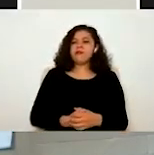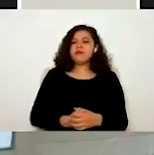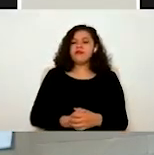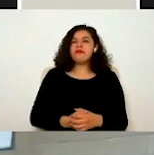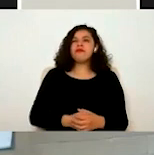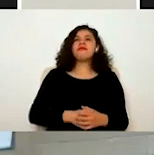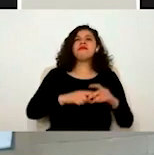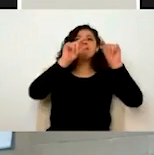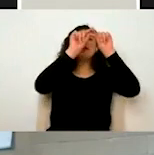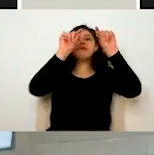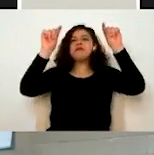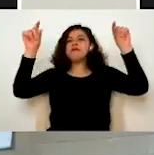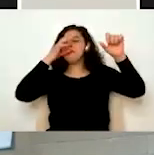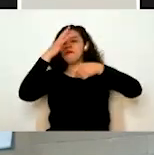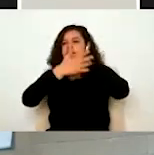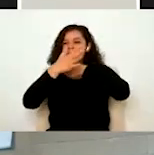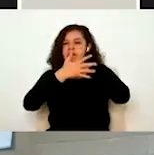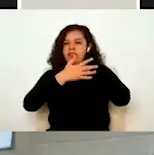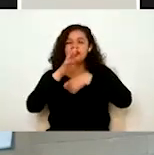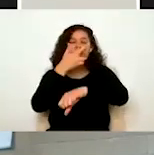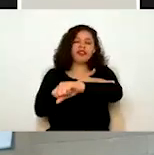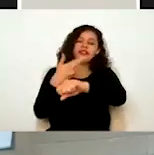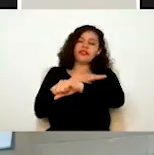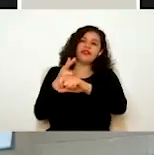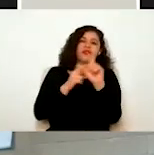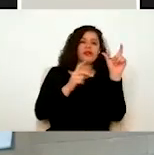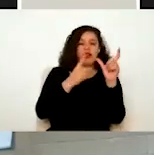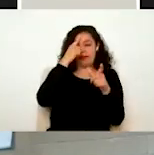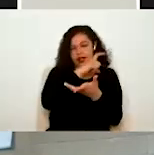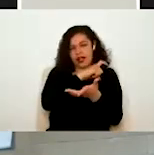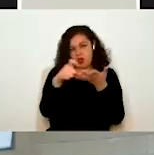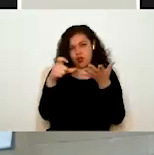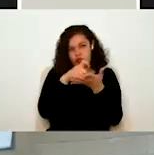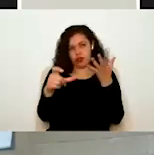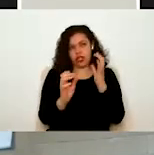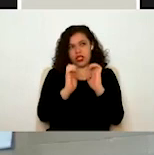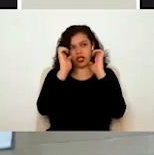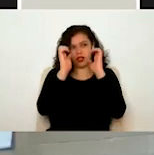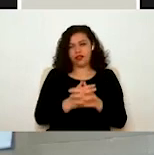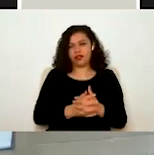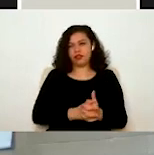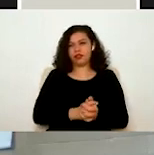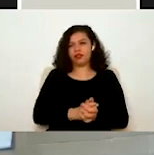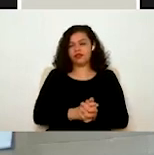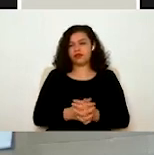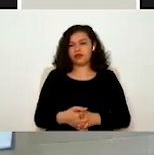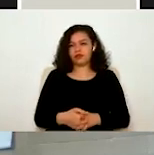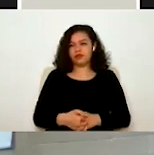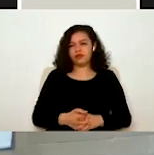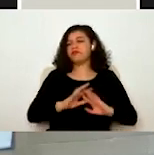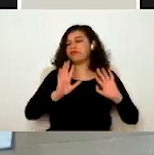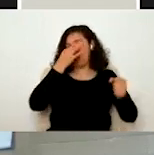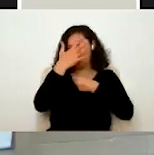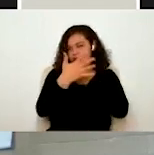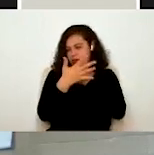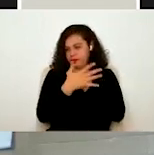en estatus de notificado y el tipo de trámite en la generación de bienes, ¿no? Entonces, aquí vemos que ese está notificado. Entonces,